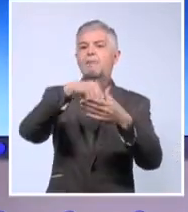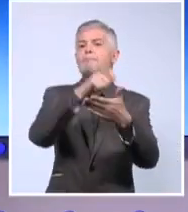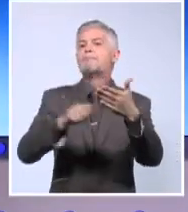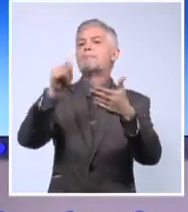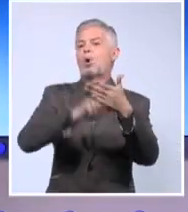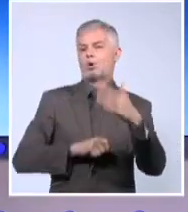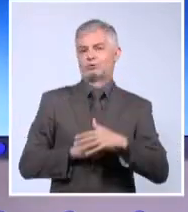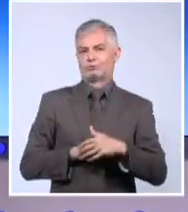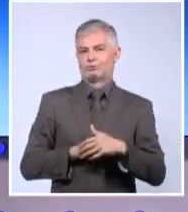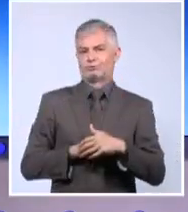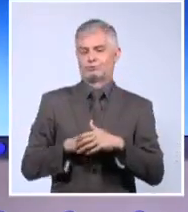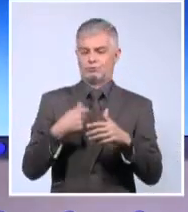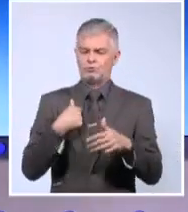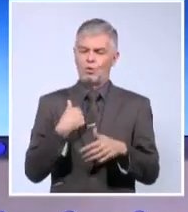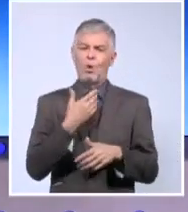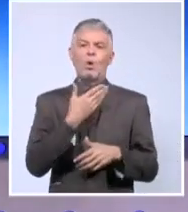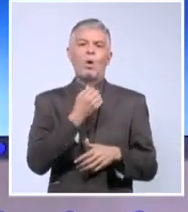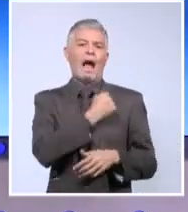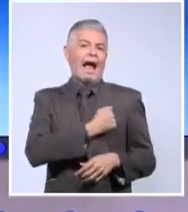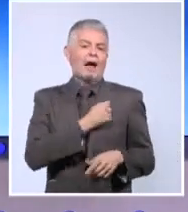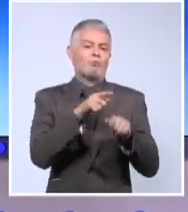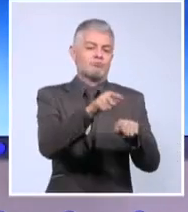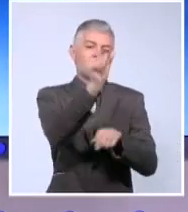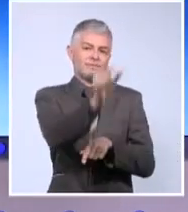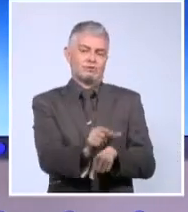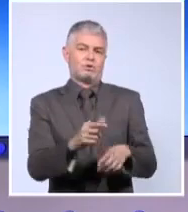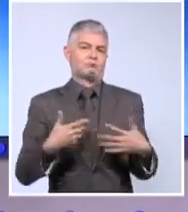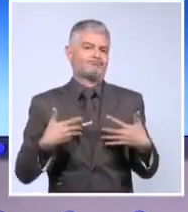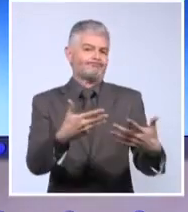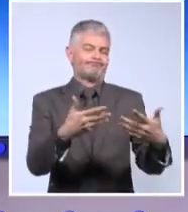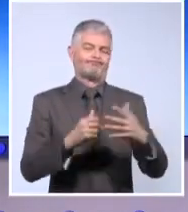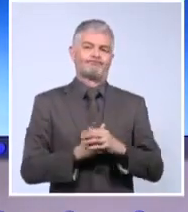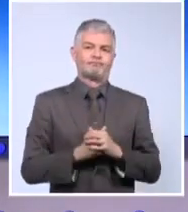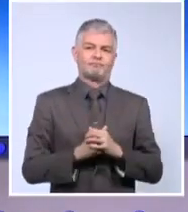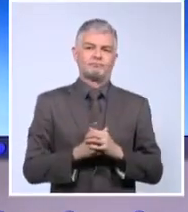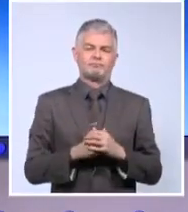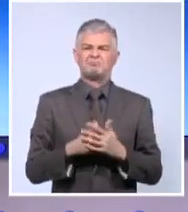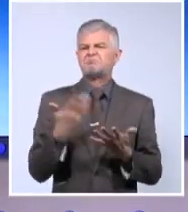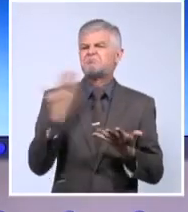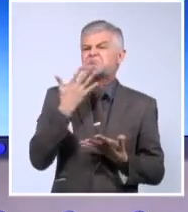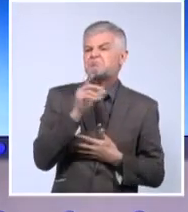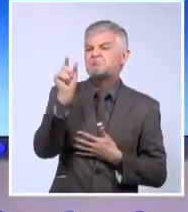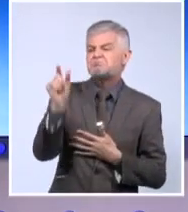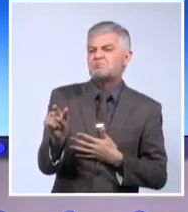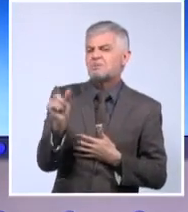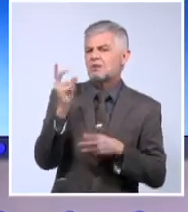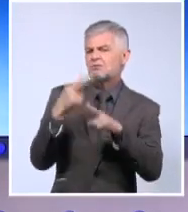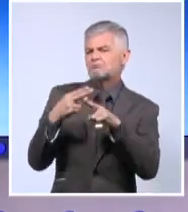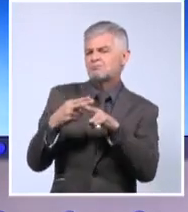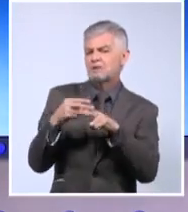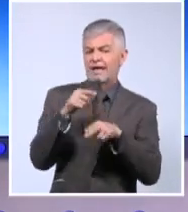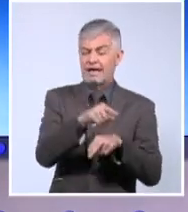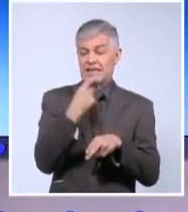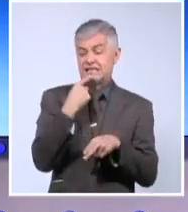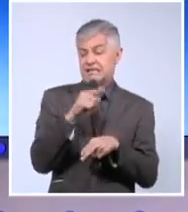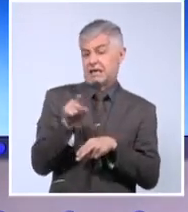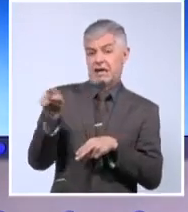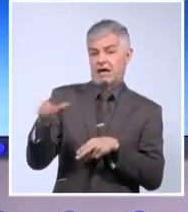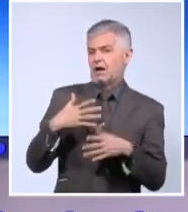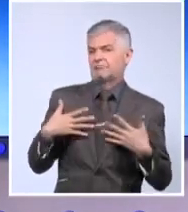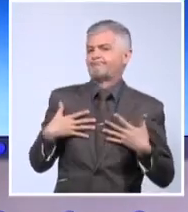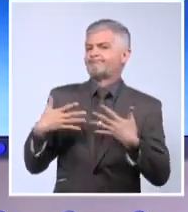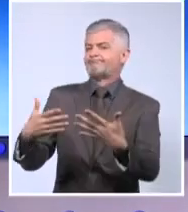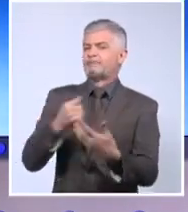a ese hombre. Dos puntos. ¿Quién es ese hombre que él no titubea para decir que admira?